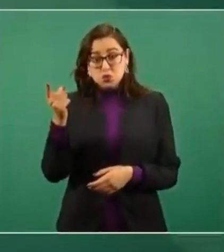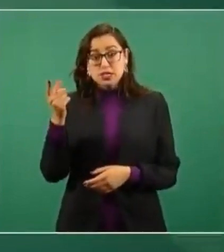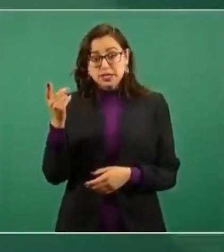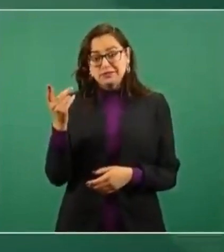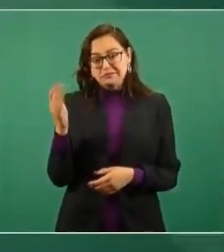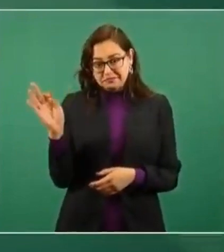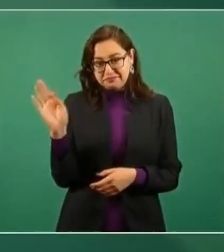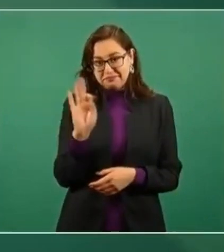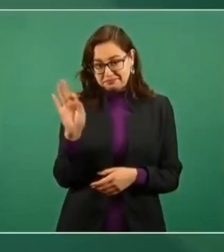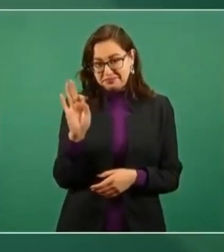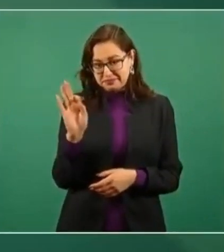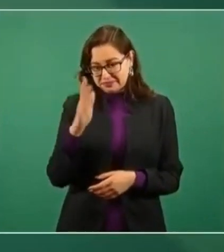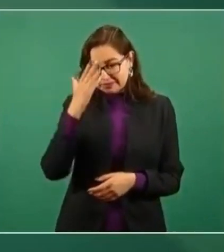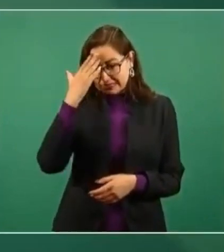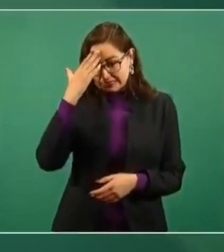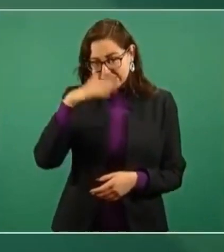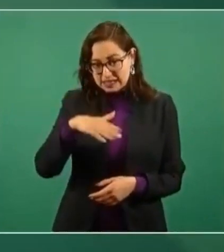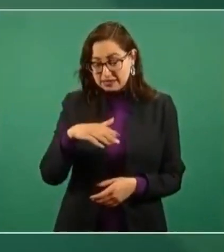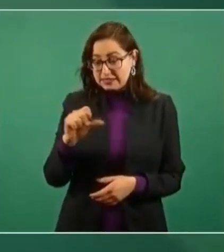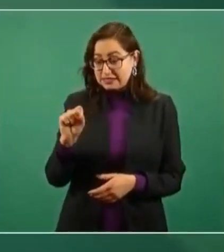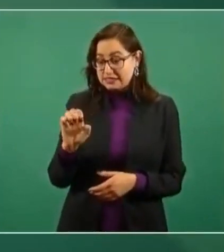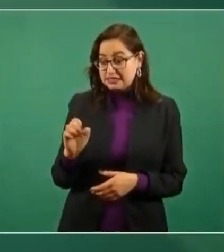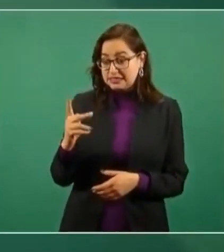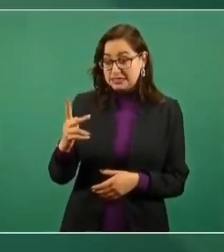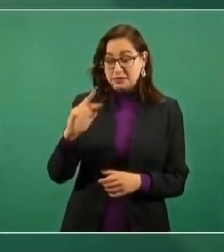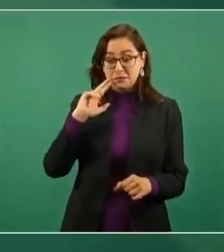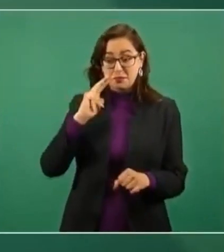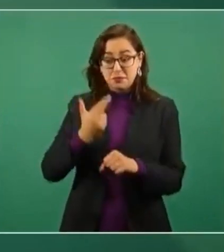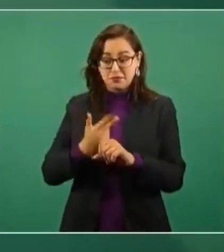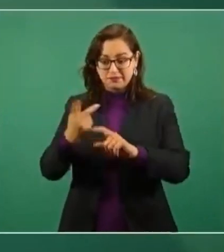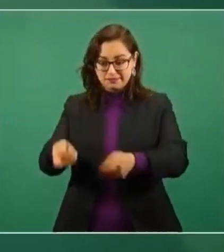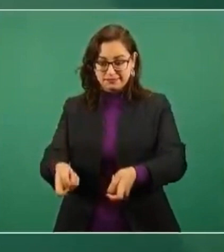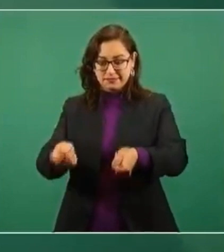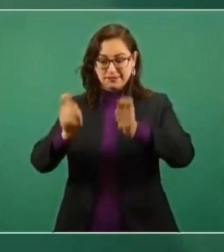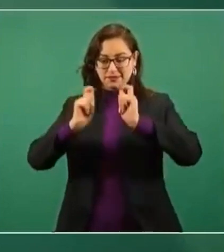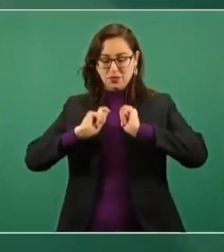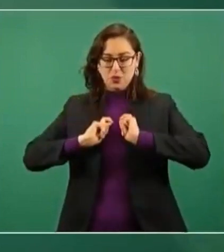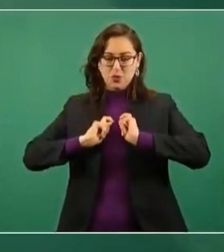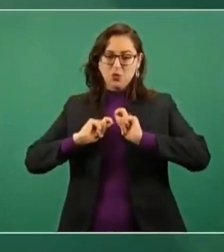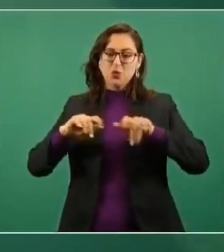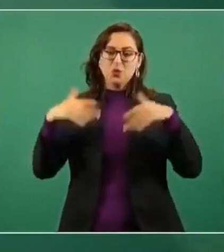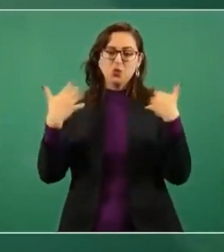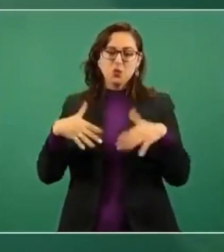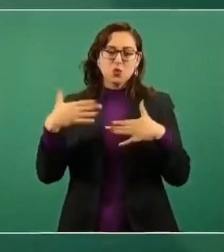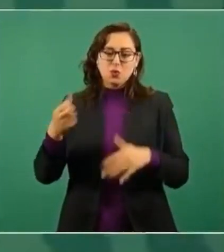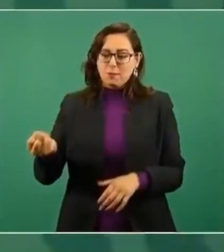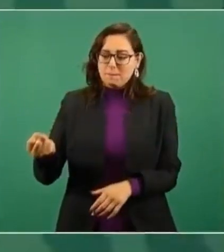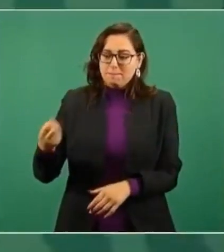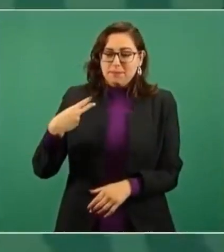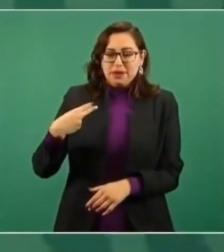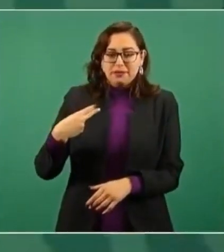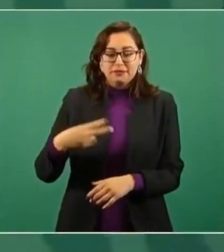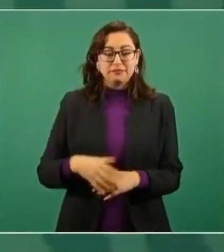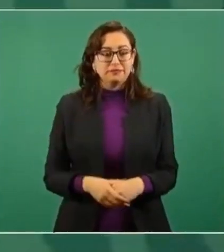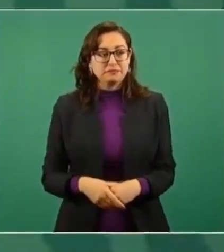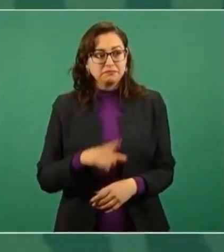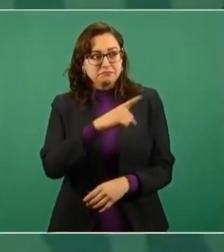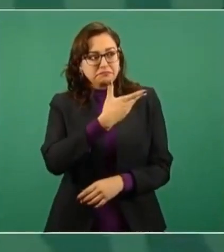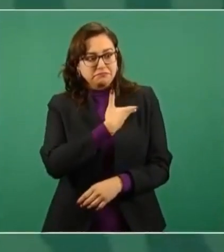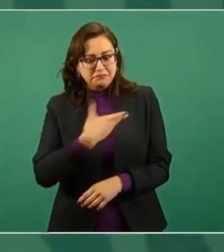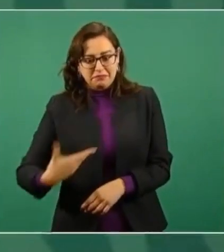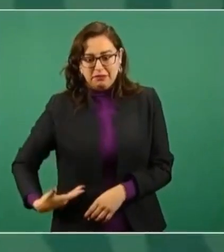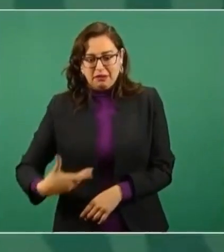honor asumir la responsabilidad de la Secretaría de Educación Pública. Me llena de orgullo que nuestro presidente pensara en mí